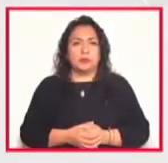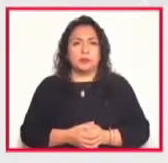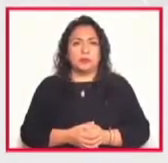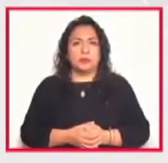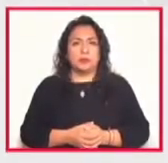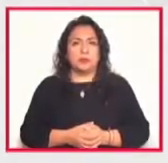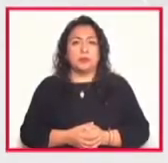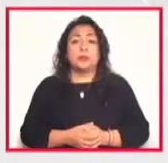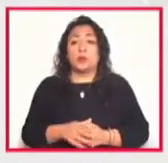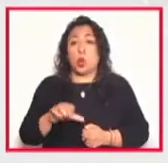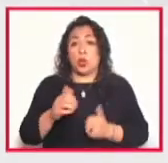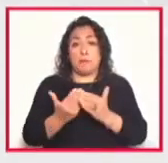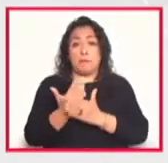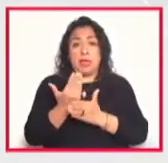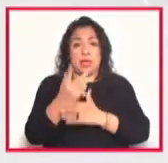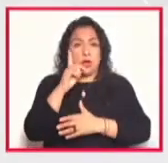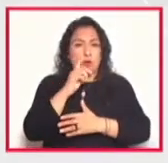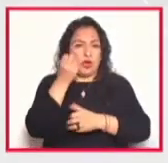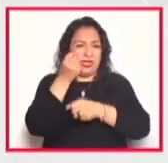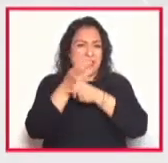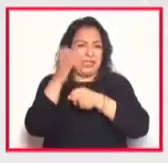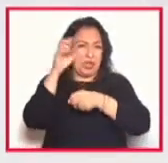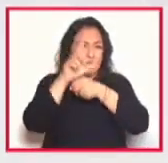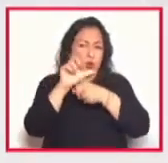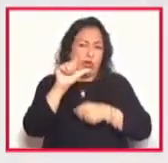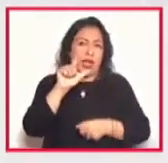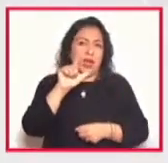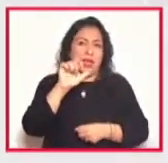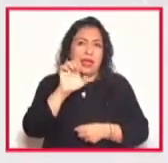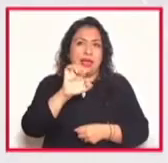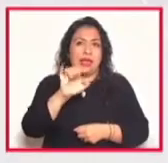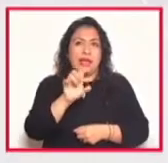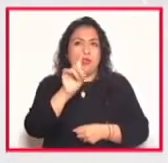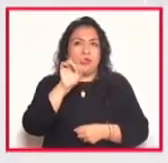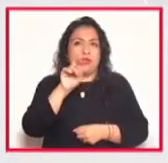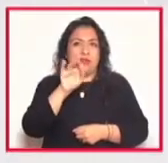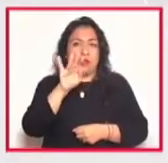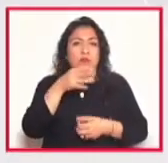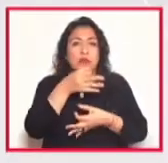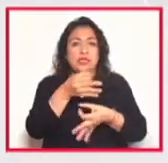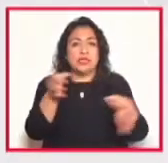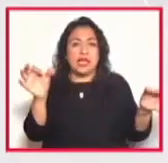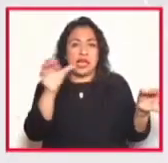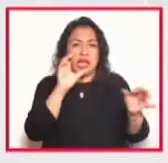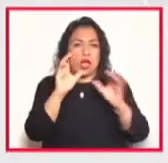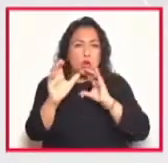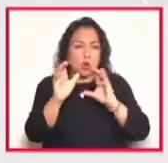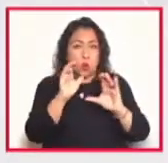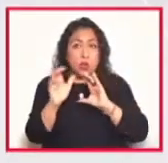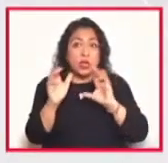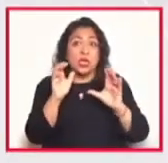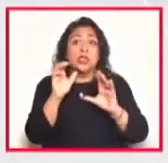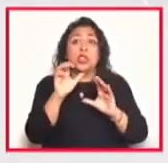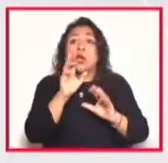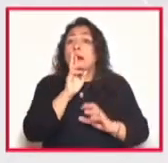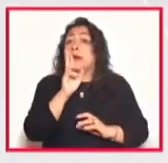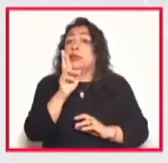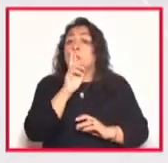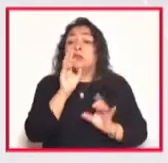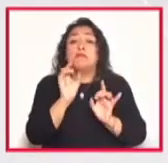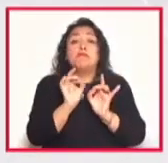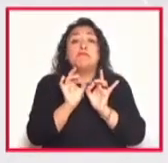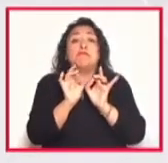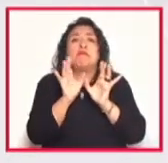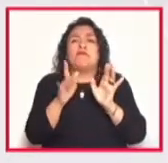Esta mañana, la Secretaria de Cultura, Alejandra Frausto, dirigió un mensaje a los medios de comunicación en respuesta a la situación de